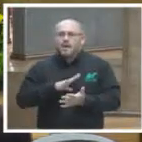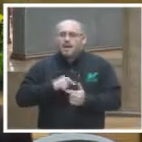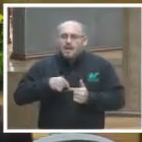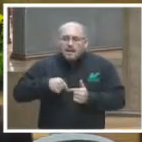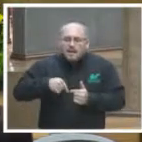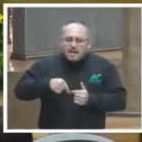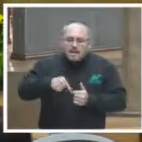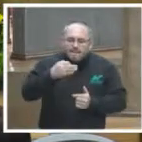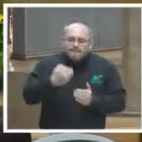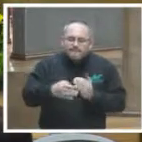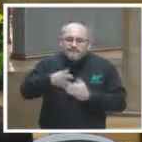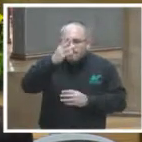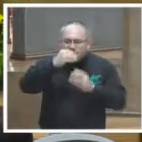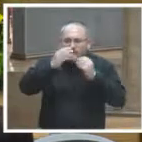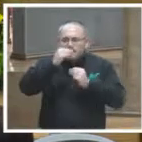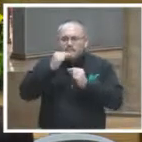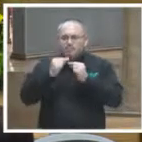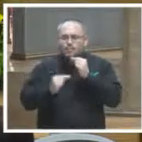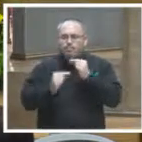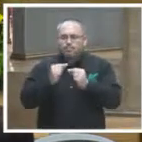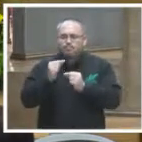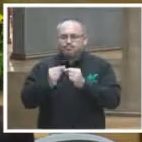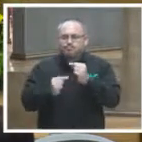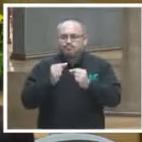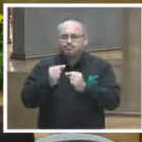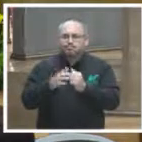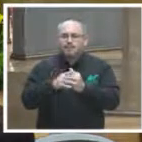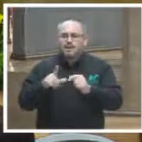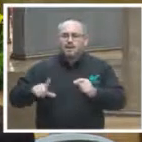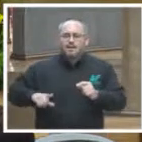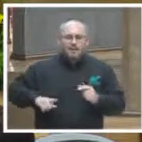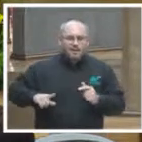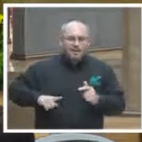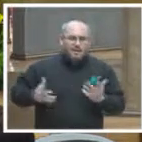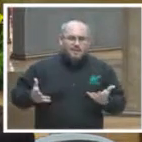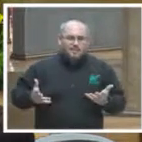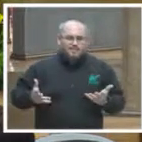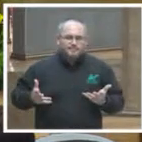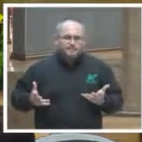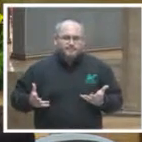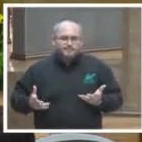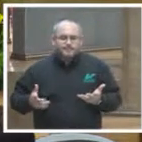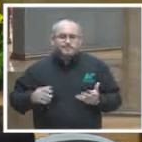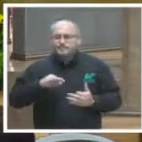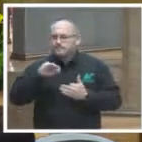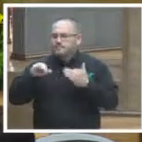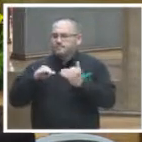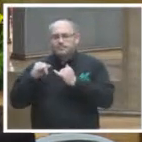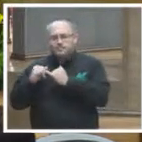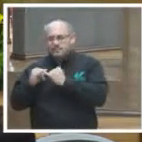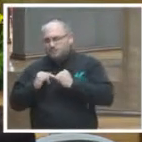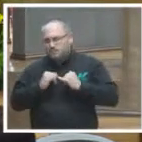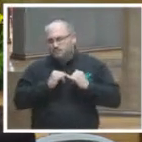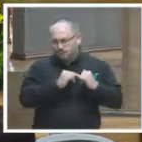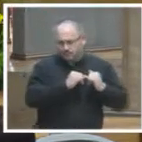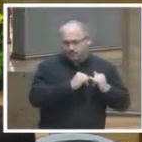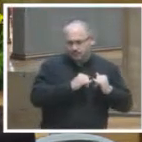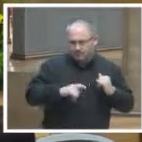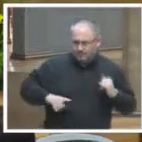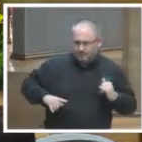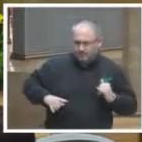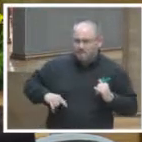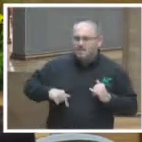aprendizaje y gradualmente los gobiernos y en general las instituciones públicas estamos